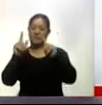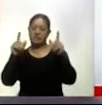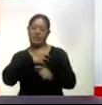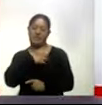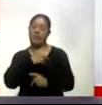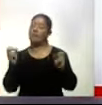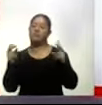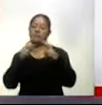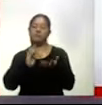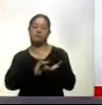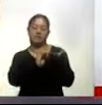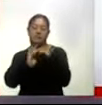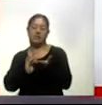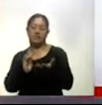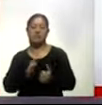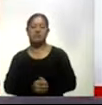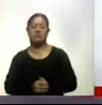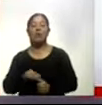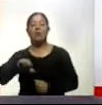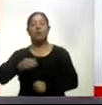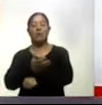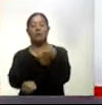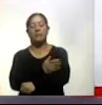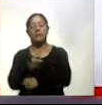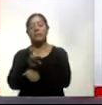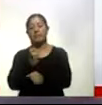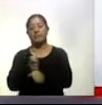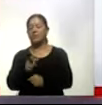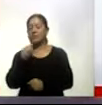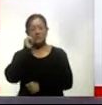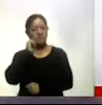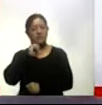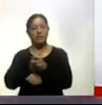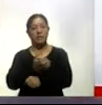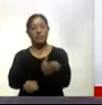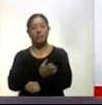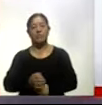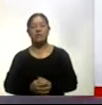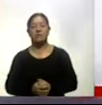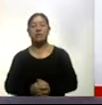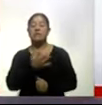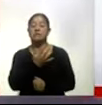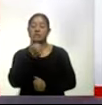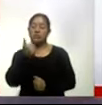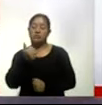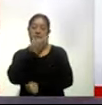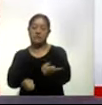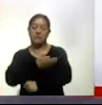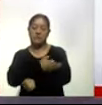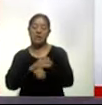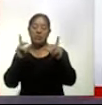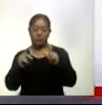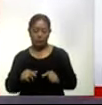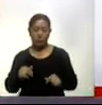vamos muchísimas gracias gracias por habernos acompañado le invito como siempre a que nos acompañe a las 5 y 6 de la tarde en avances